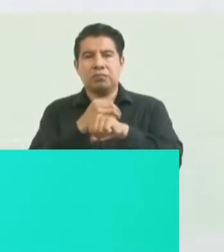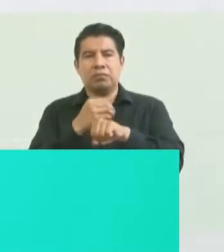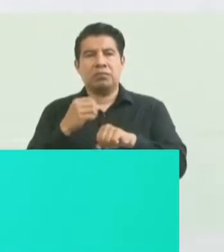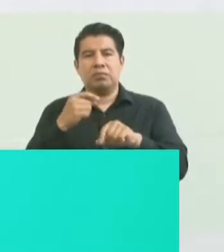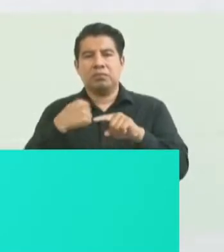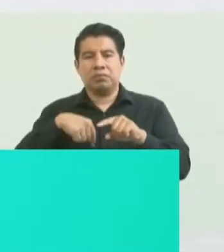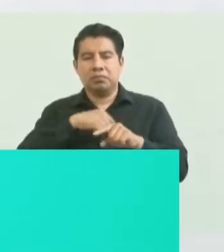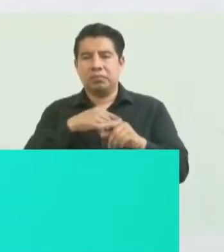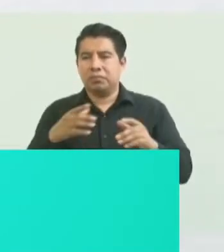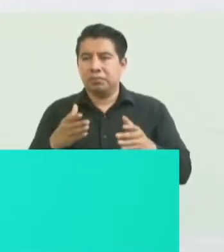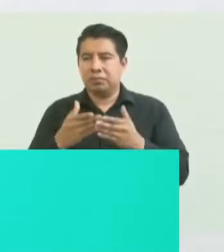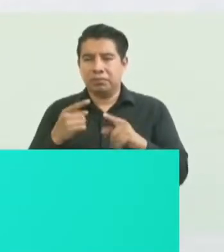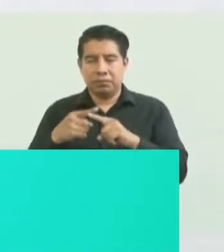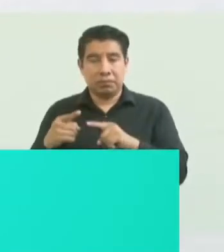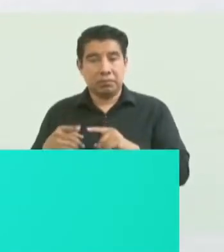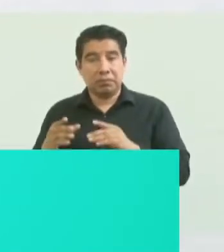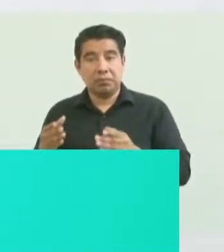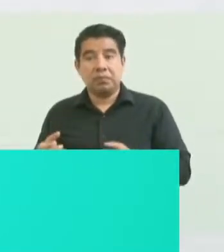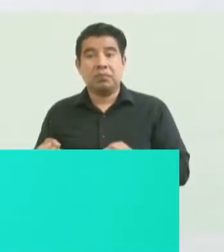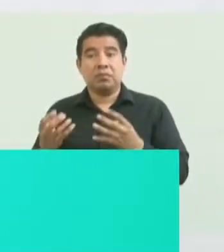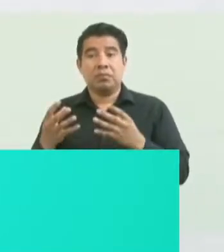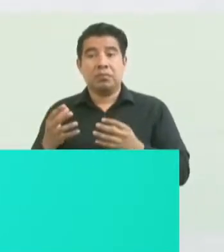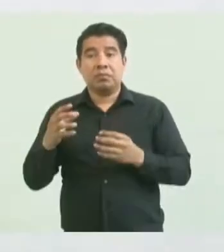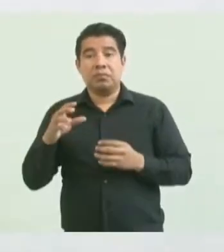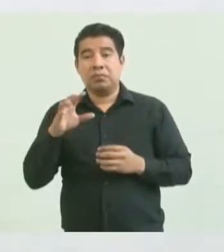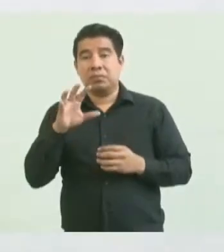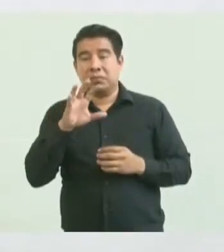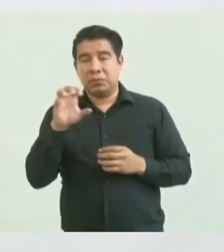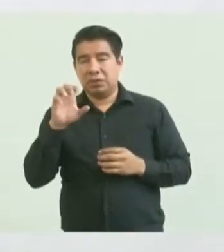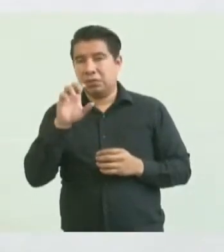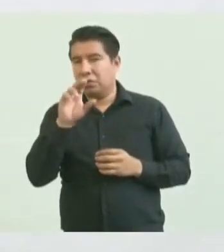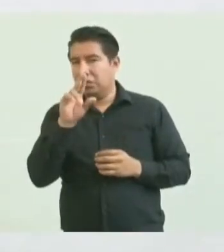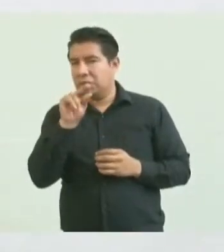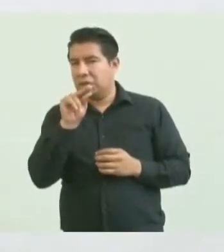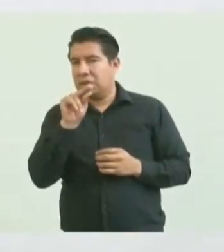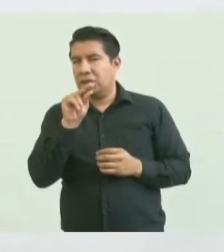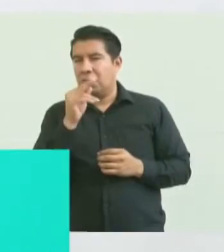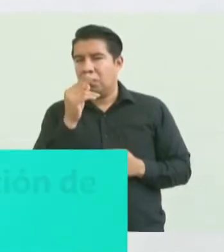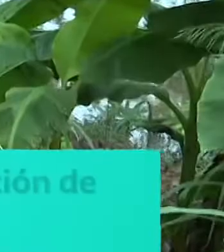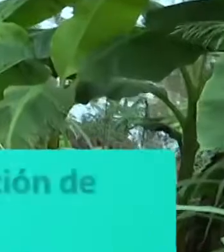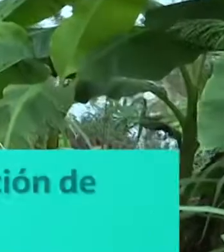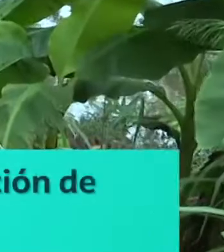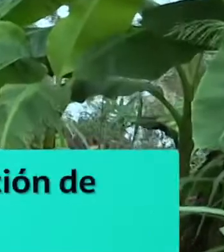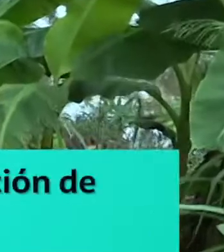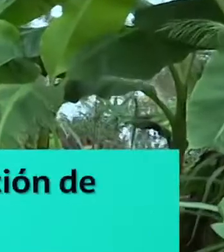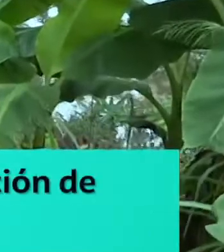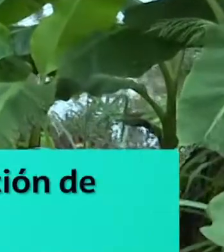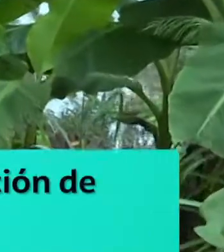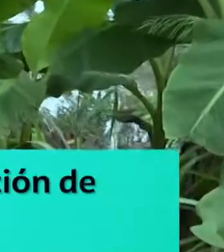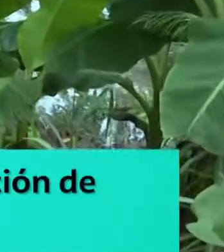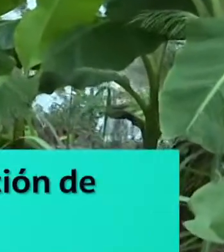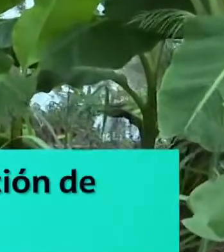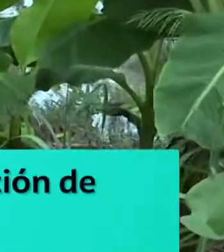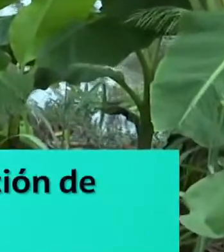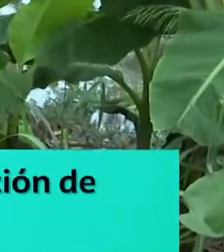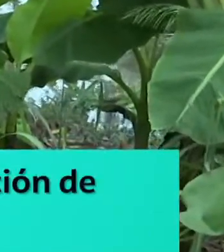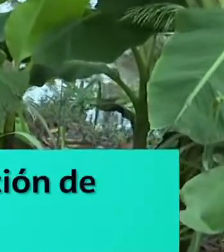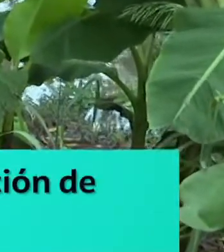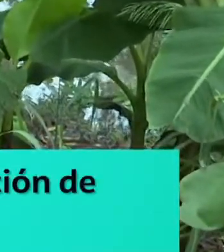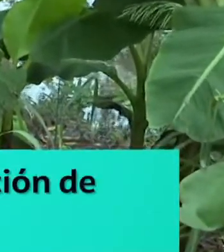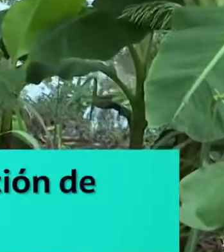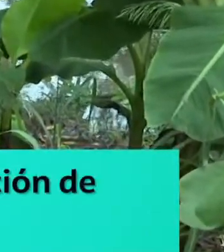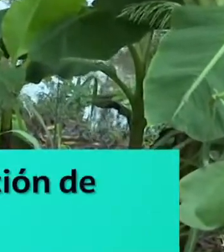Con esto vamos a beneficiar 584.920 habitantes. Llevamos ya un 80%